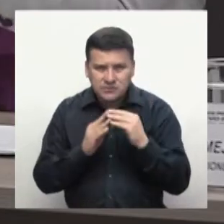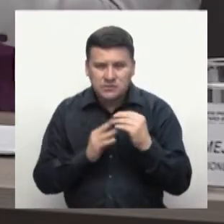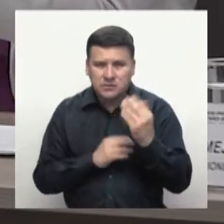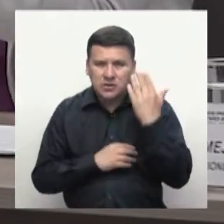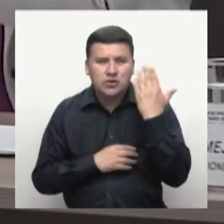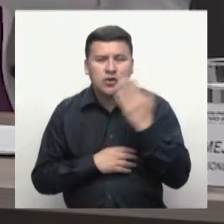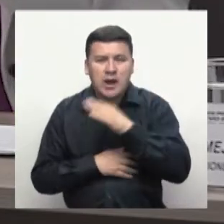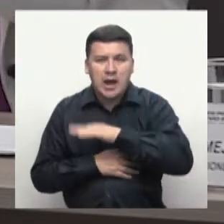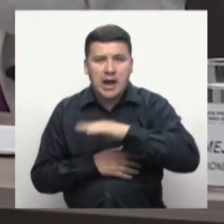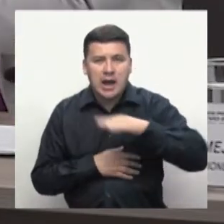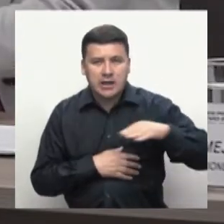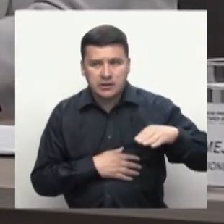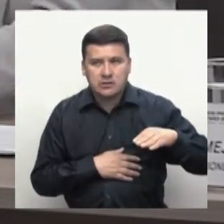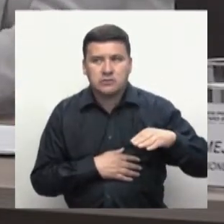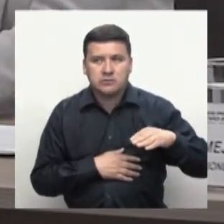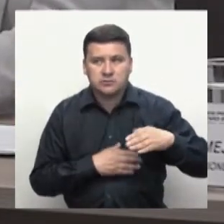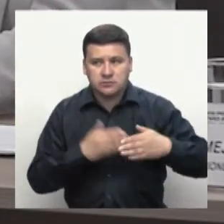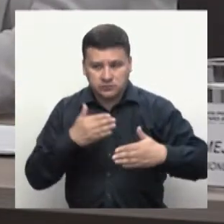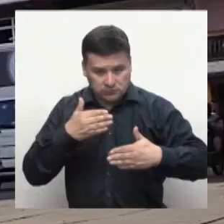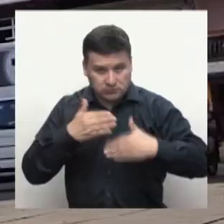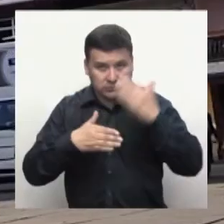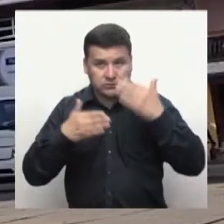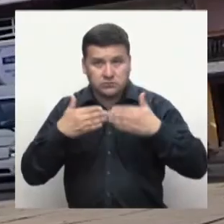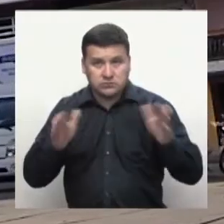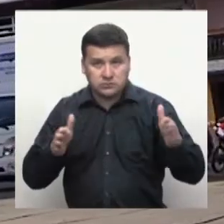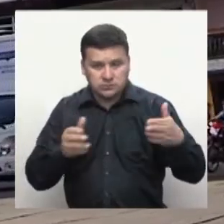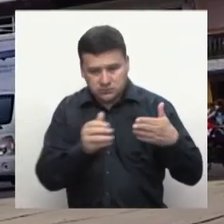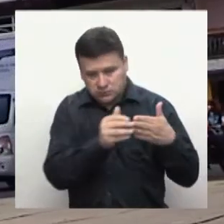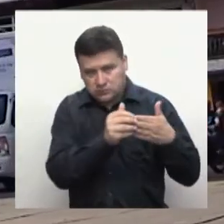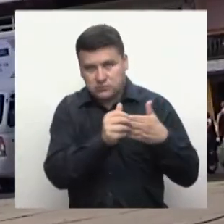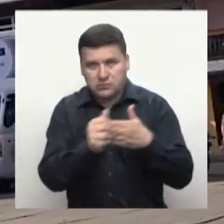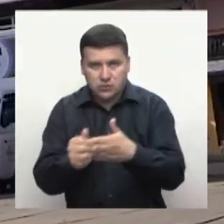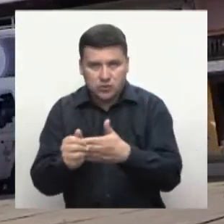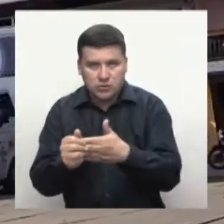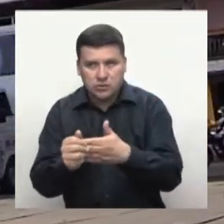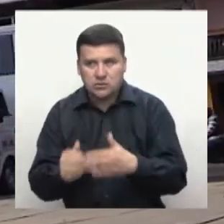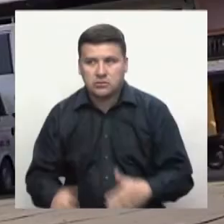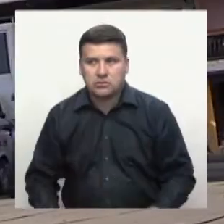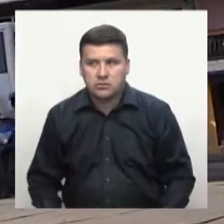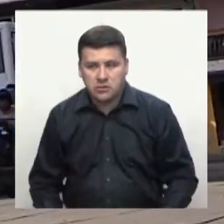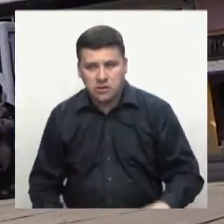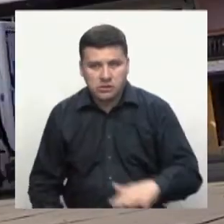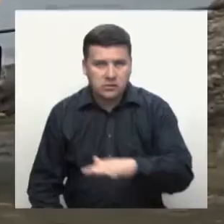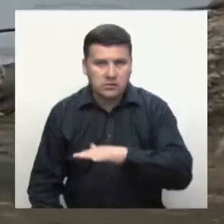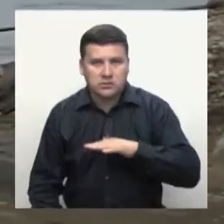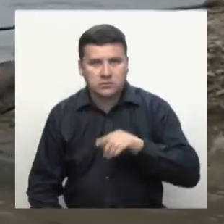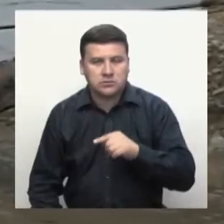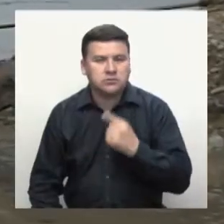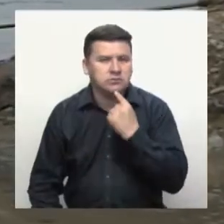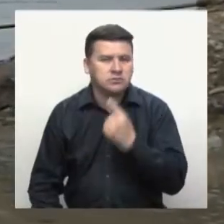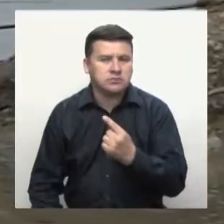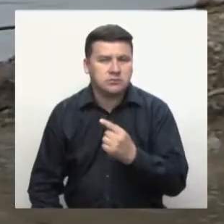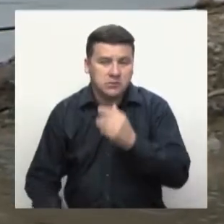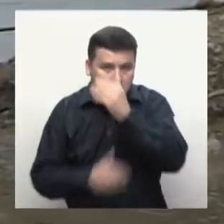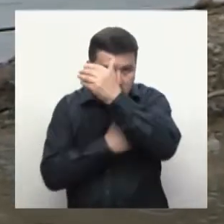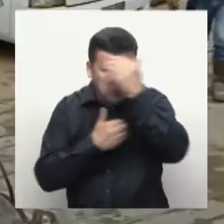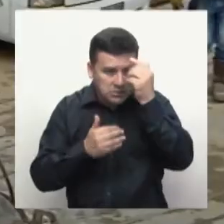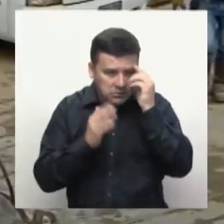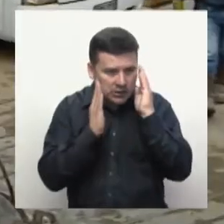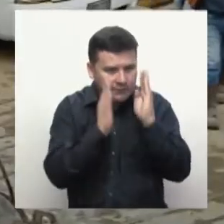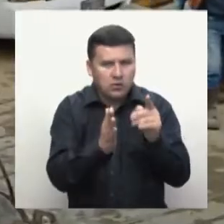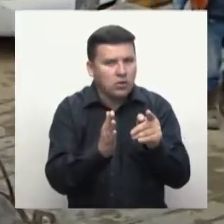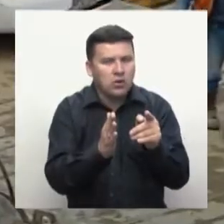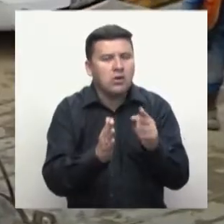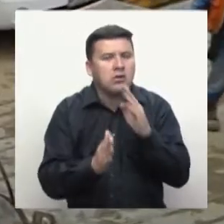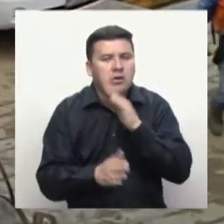no solamente directamente a los guerrilleros, sino a los municipios que estaban recibiendo esas zonas veredales. Y en ese sentido,